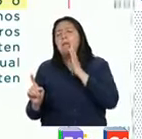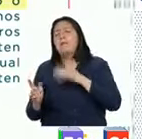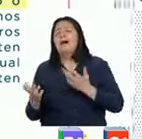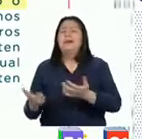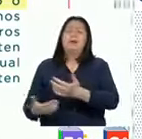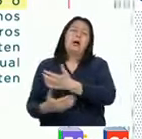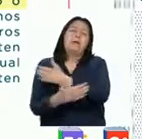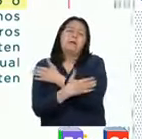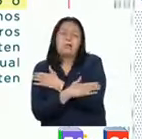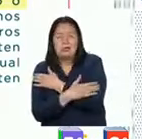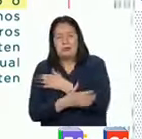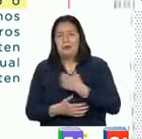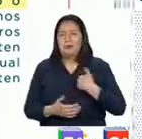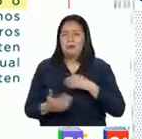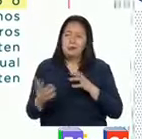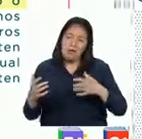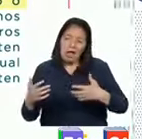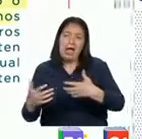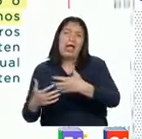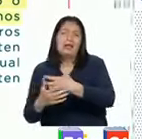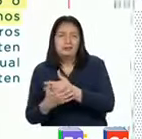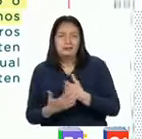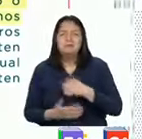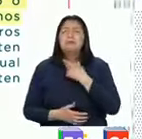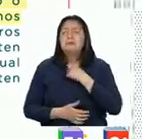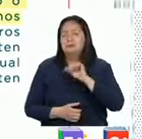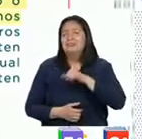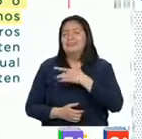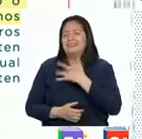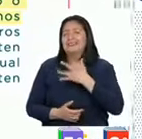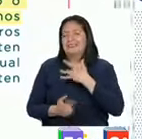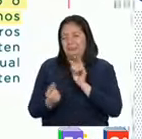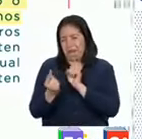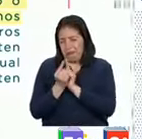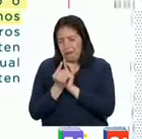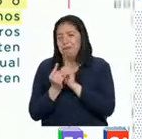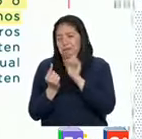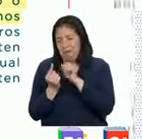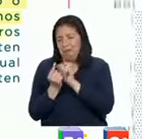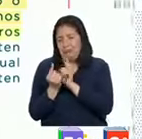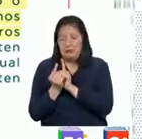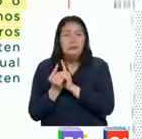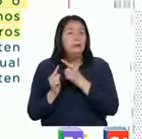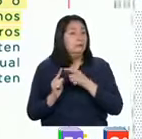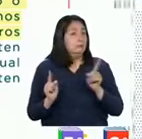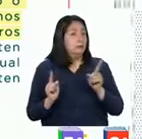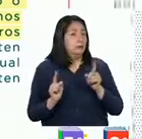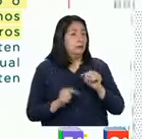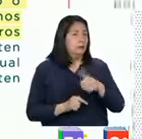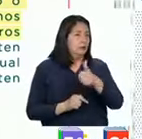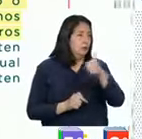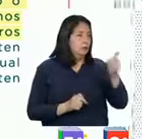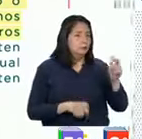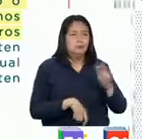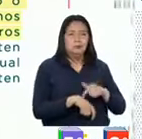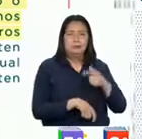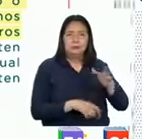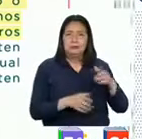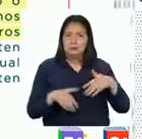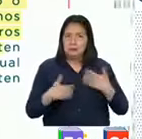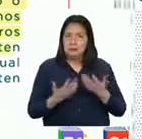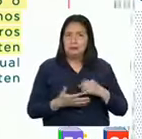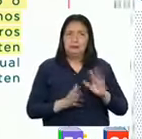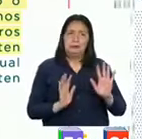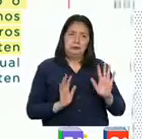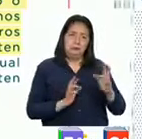dan un abrazo o nosotros se los damos. Nos gusta sentirnos cerca de ellos. Sin embargo, en otros momentos podemos